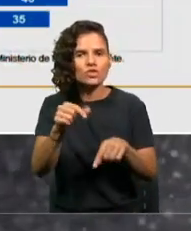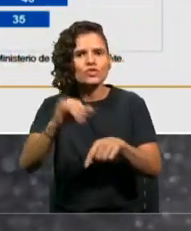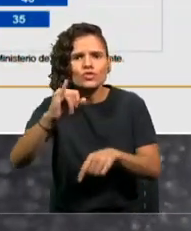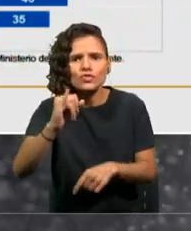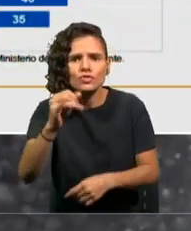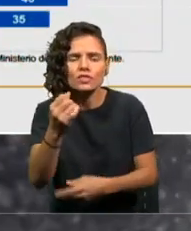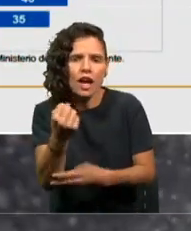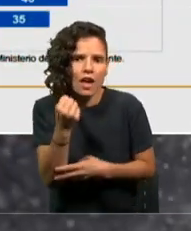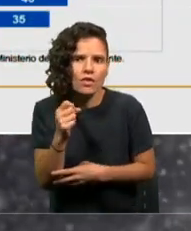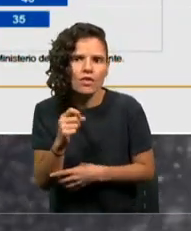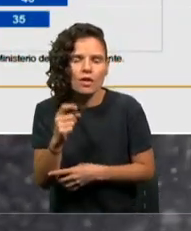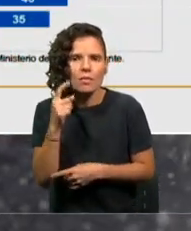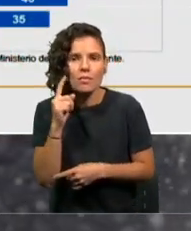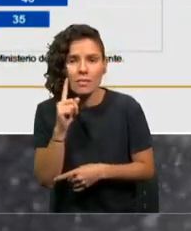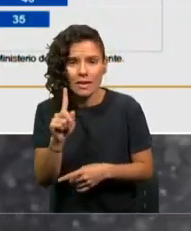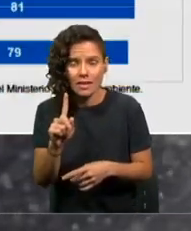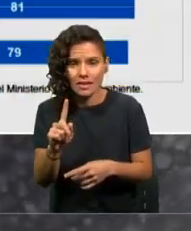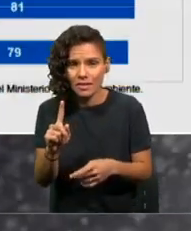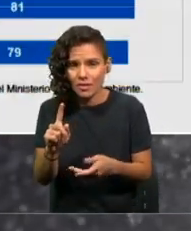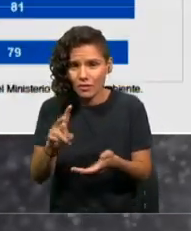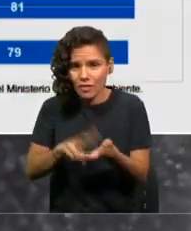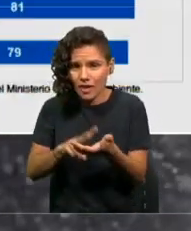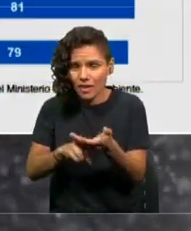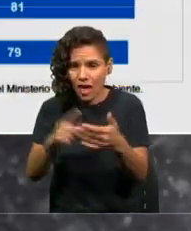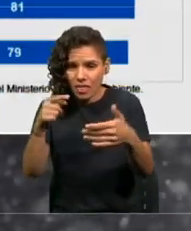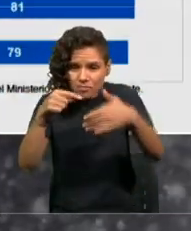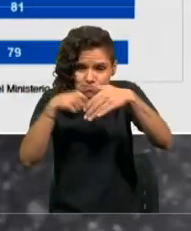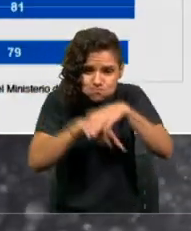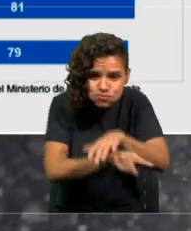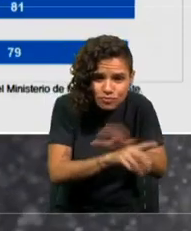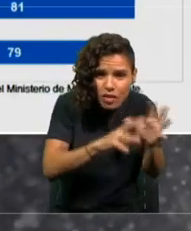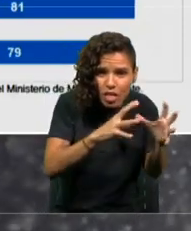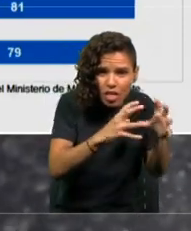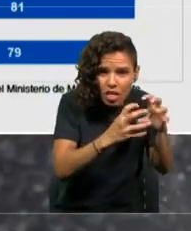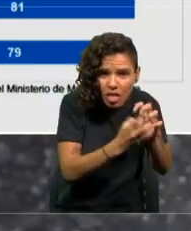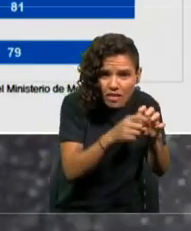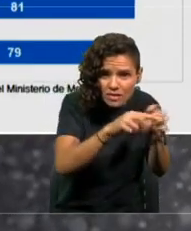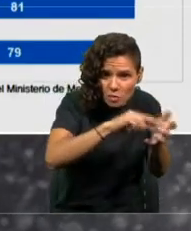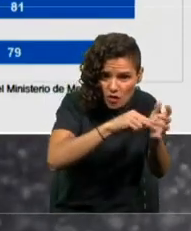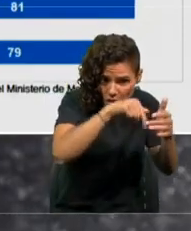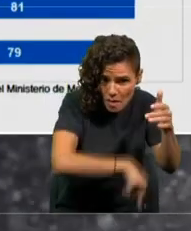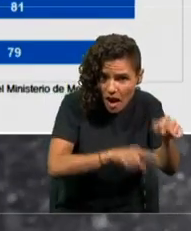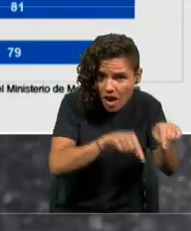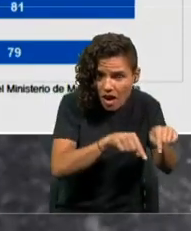necesariamente y de manera coherente con lo que es el problema de fondo.